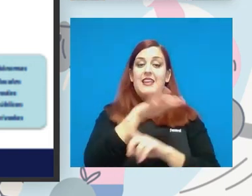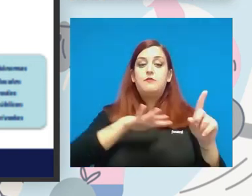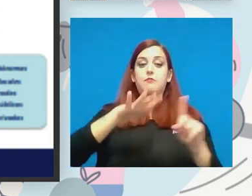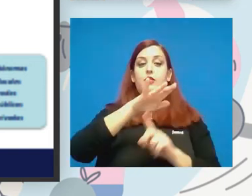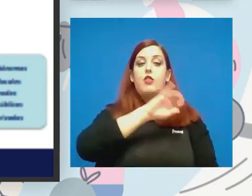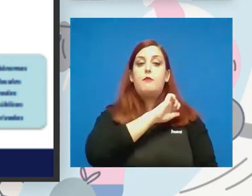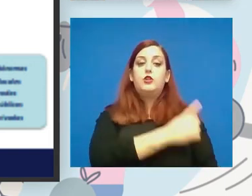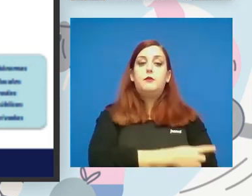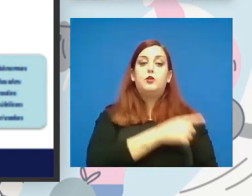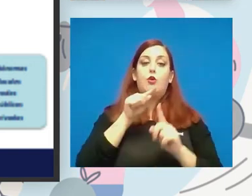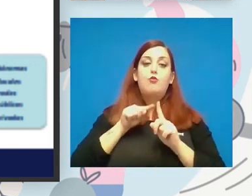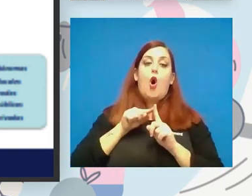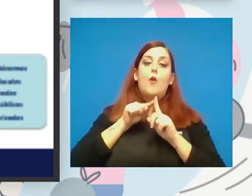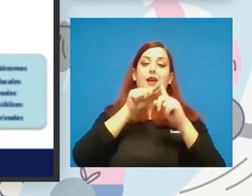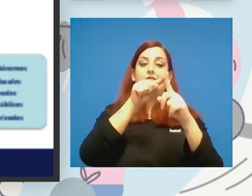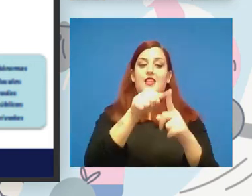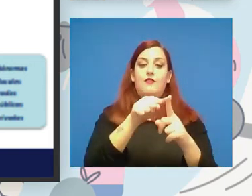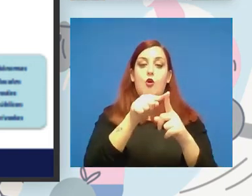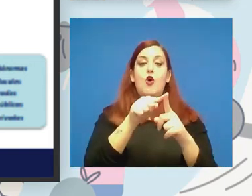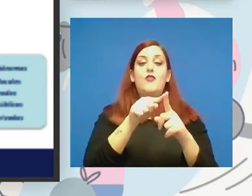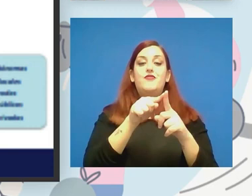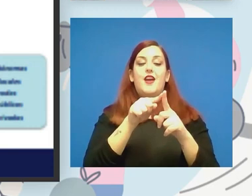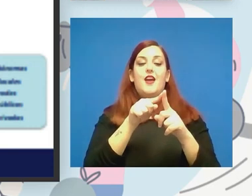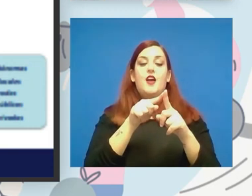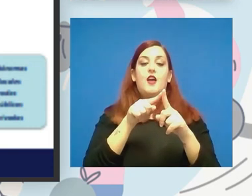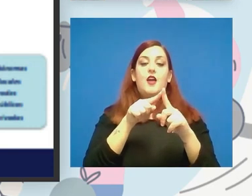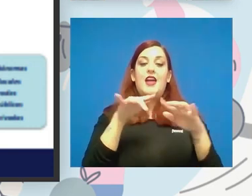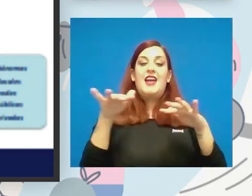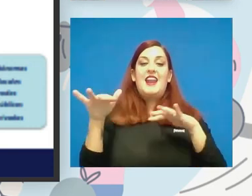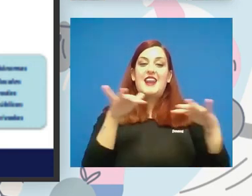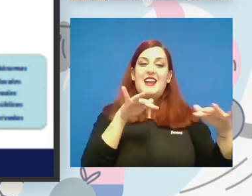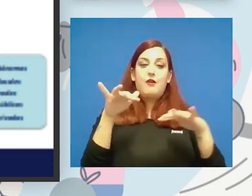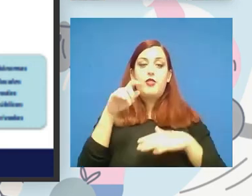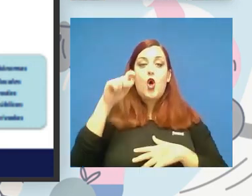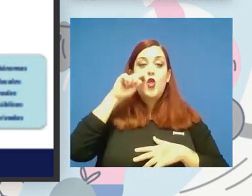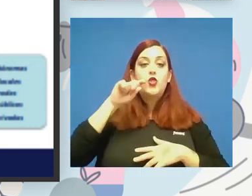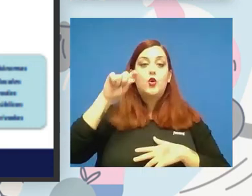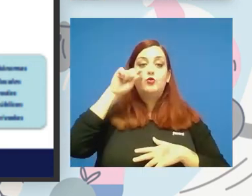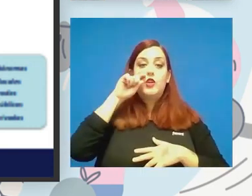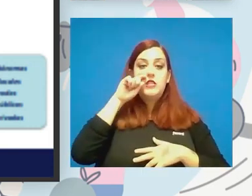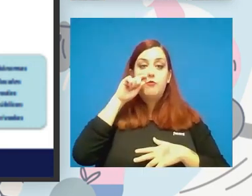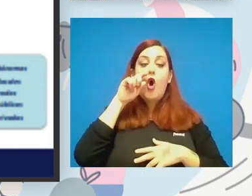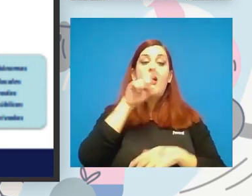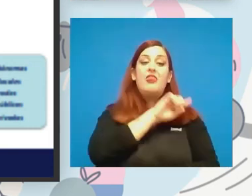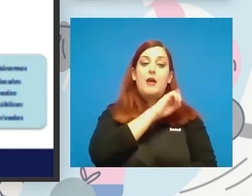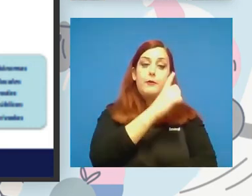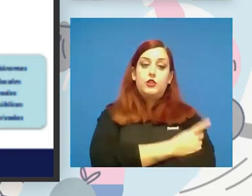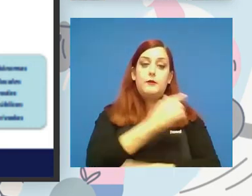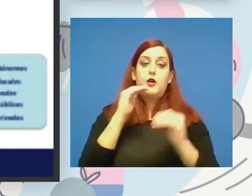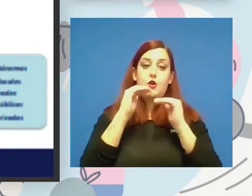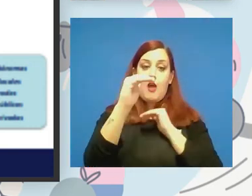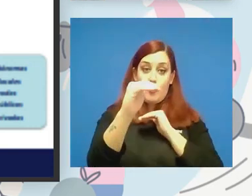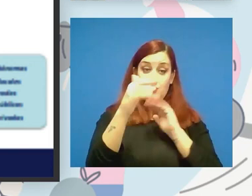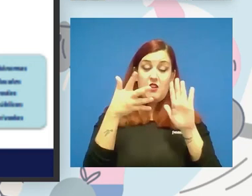con un objetivo de reactivación de un turismo deportivo sostenible relacionado con la actividad física